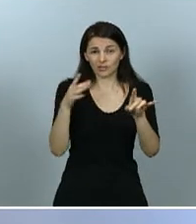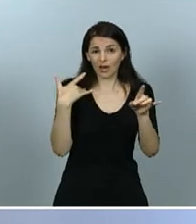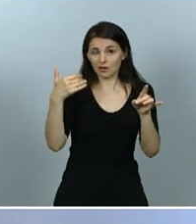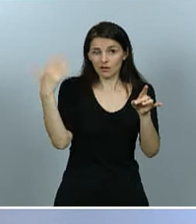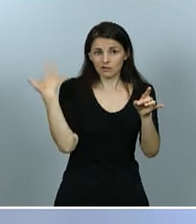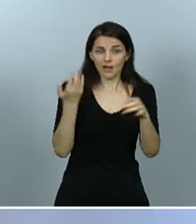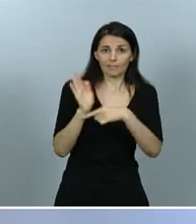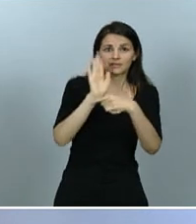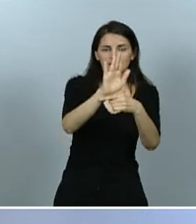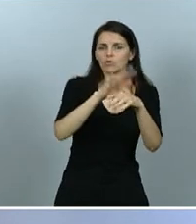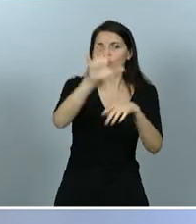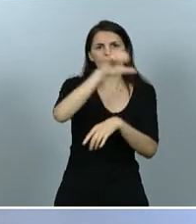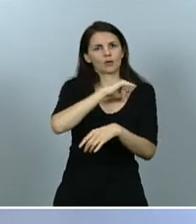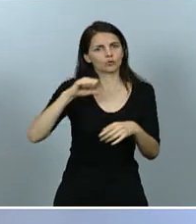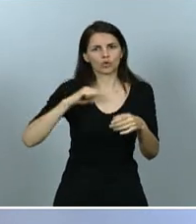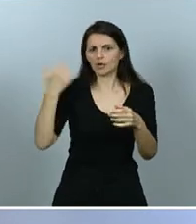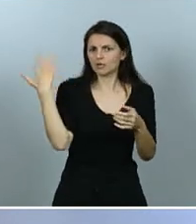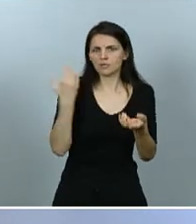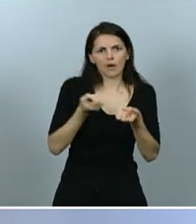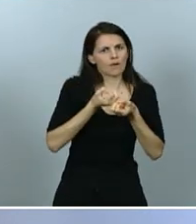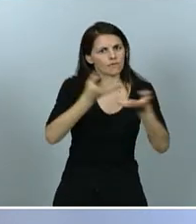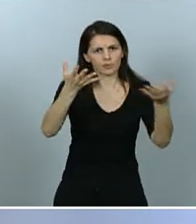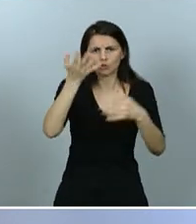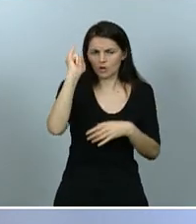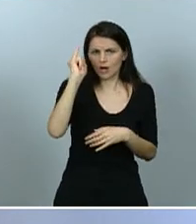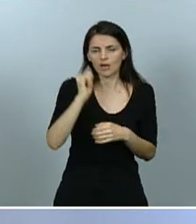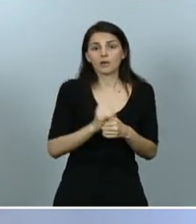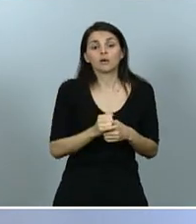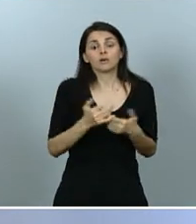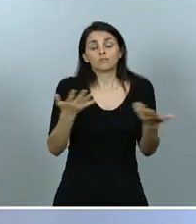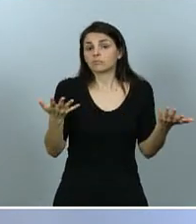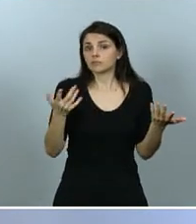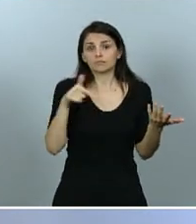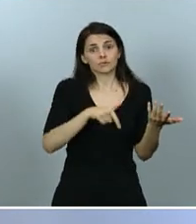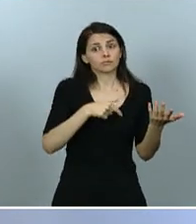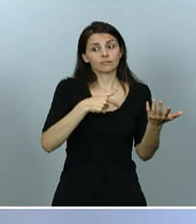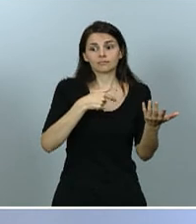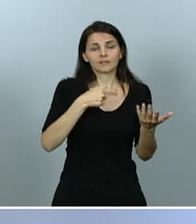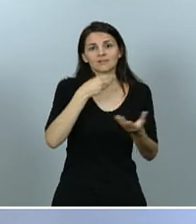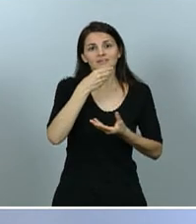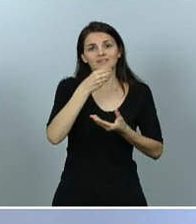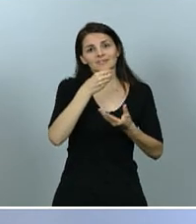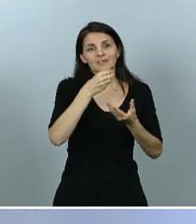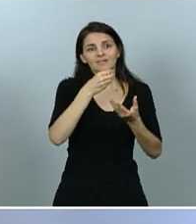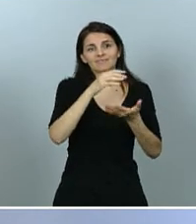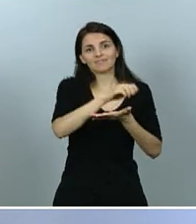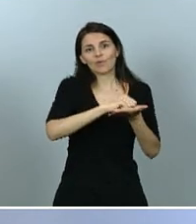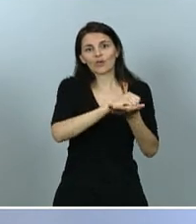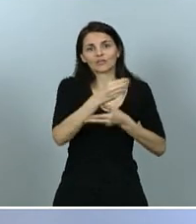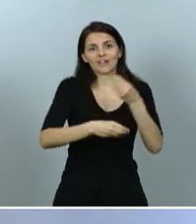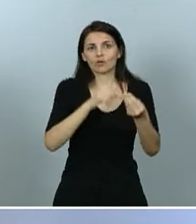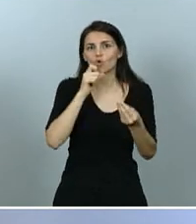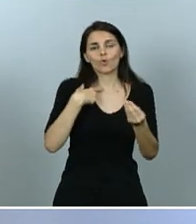otros grupos y, por tanto, se ha hecho con una máxima voluntad de consenso que esperamos que se vea reflejada en su